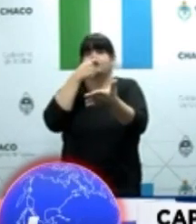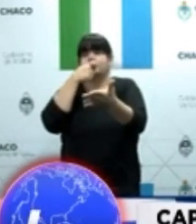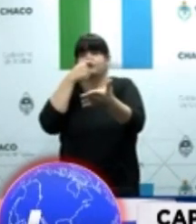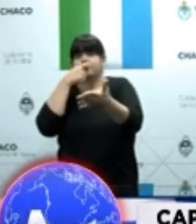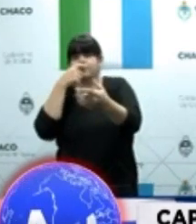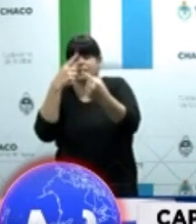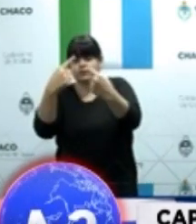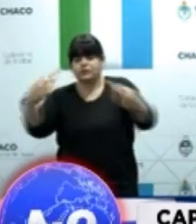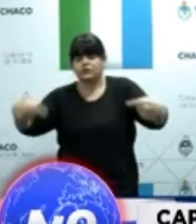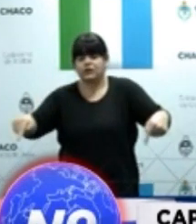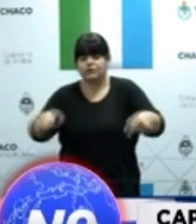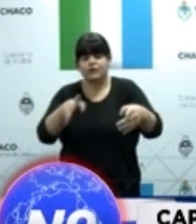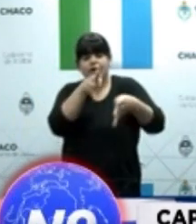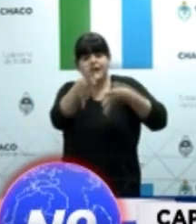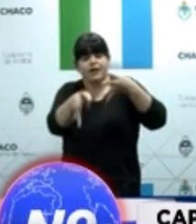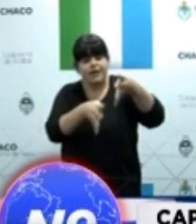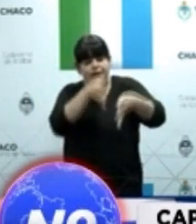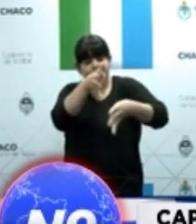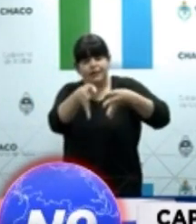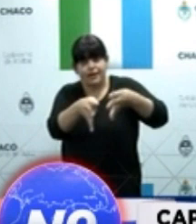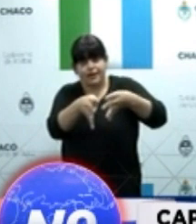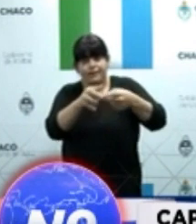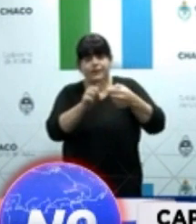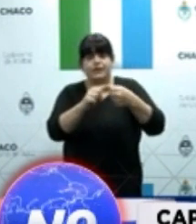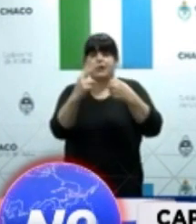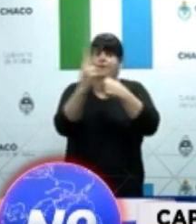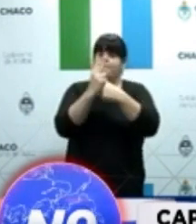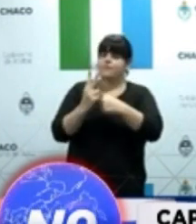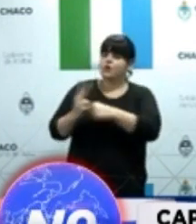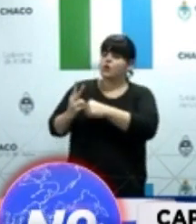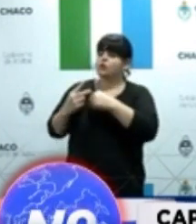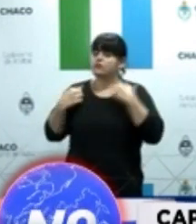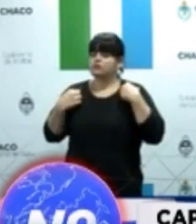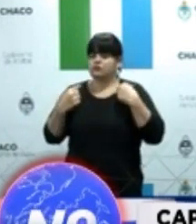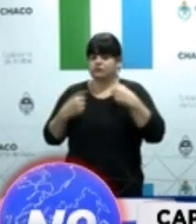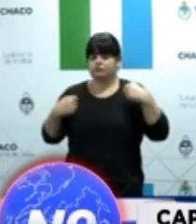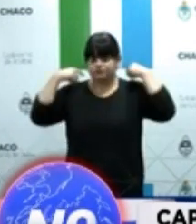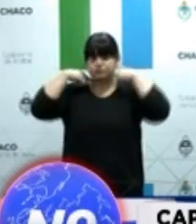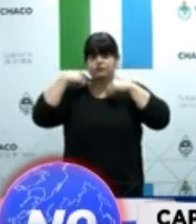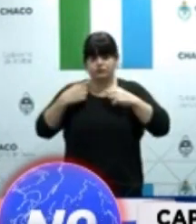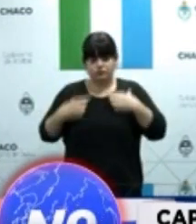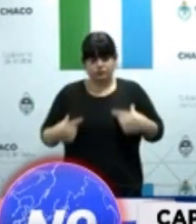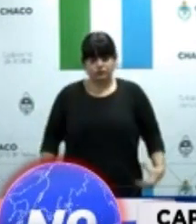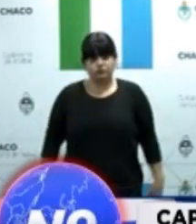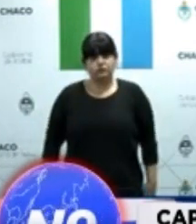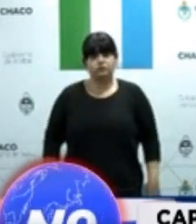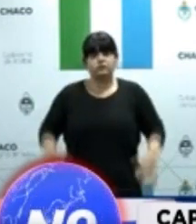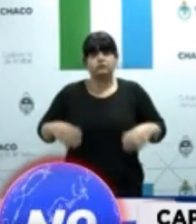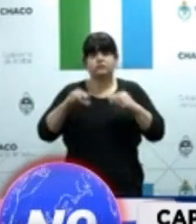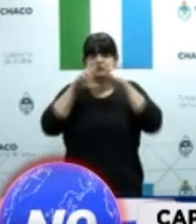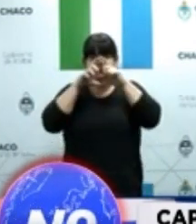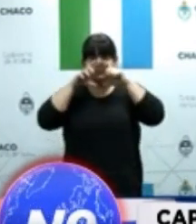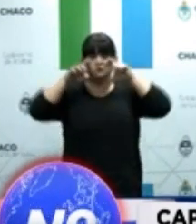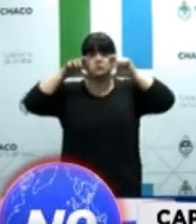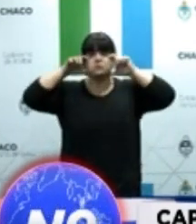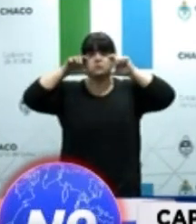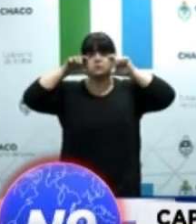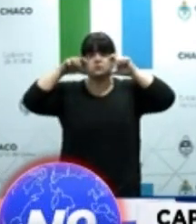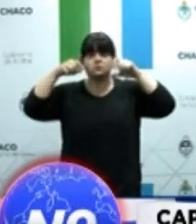personal, que son complicados, porque es complicado conseguir barbijo N95, camisolines,